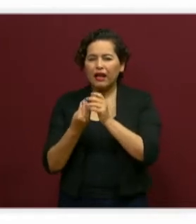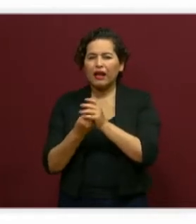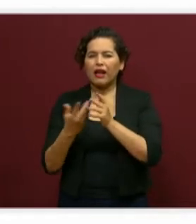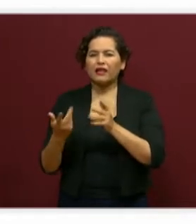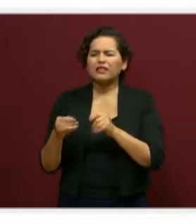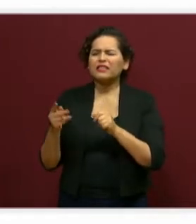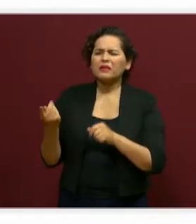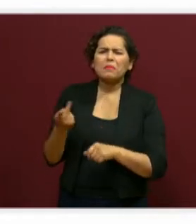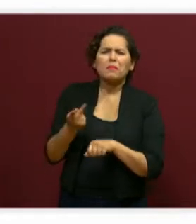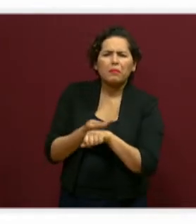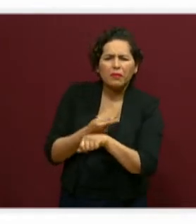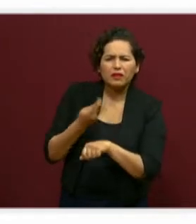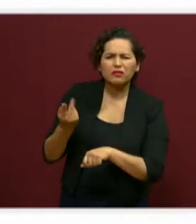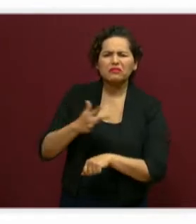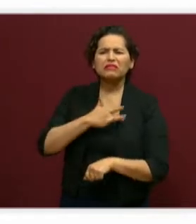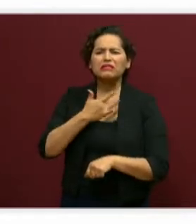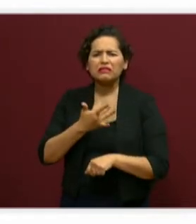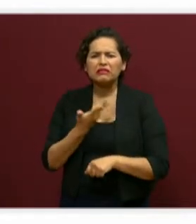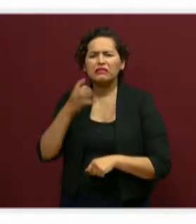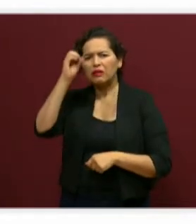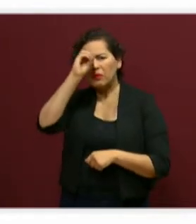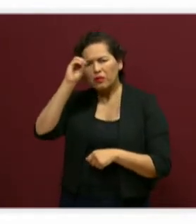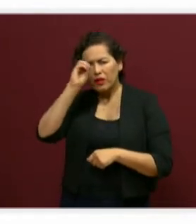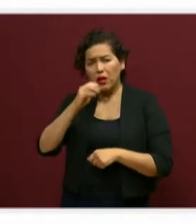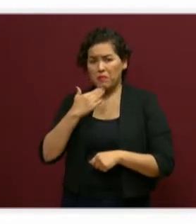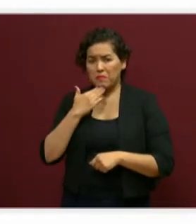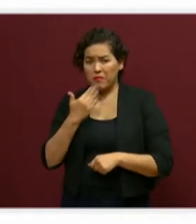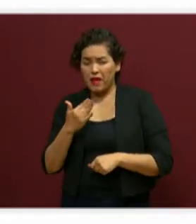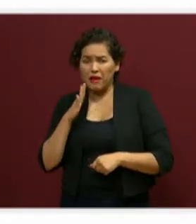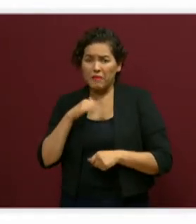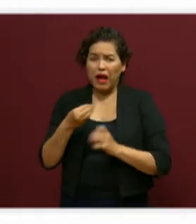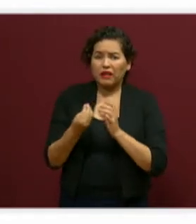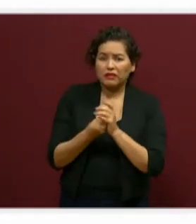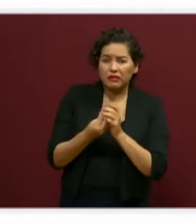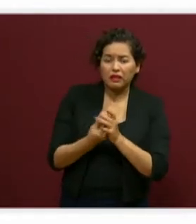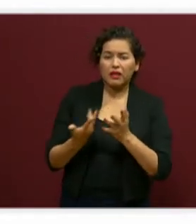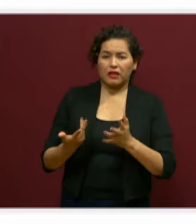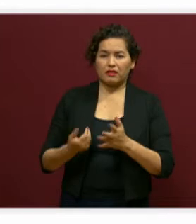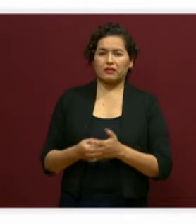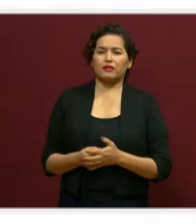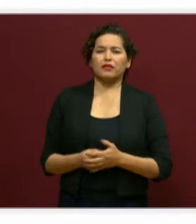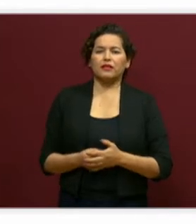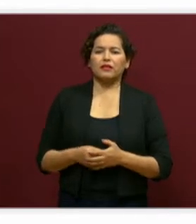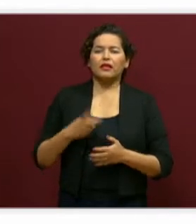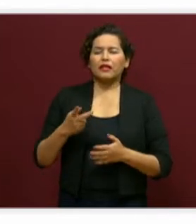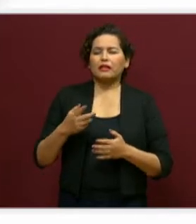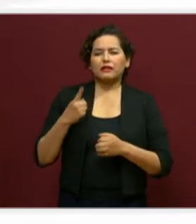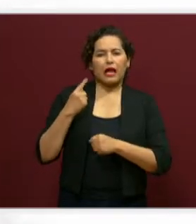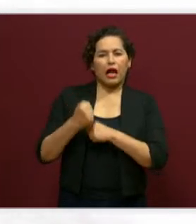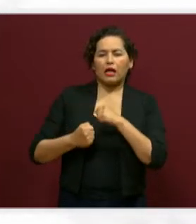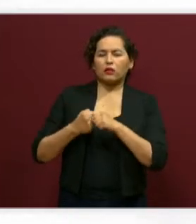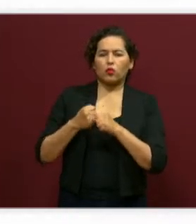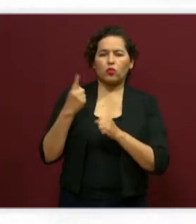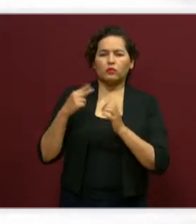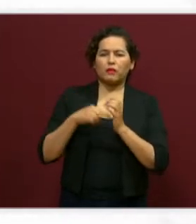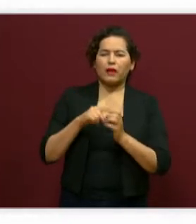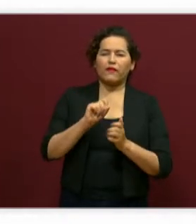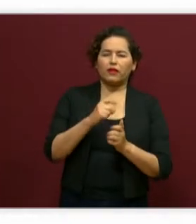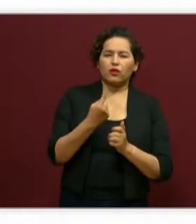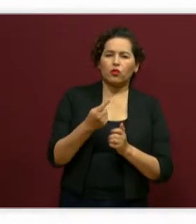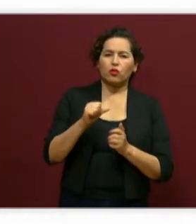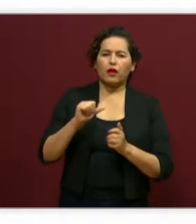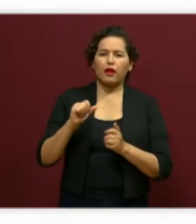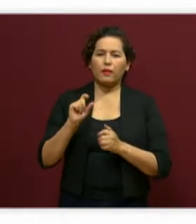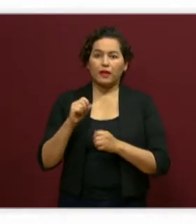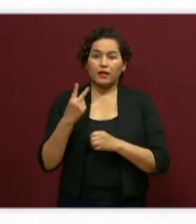atención prioritaria de las y los estudiantes en el ciclo escolar 2021-2022 bajo la modalidad